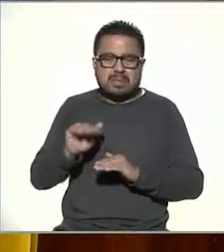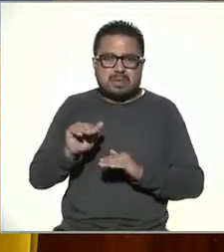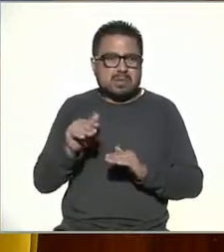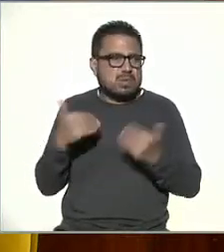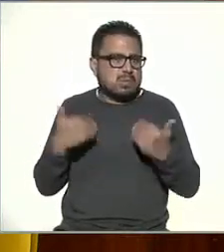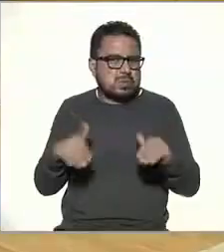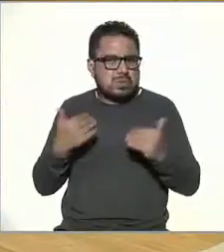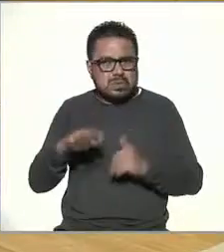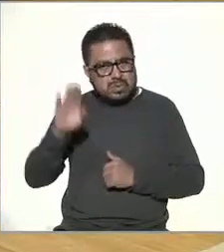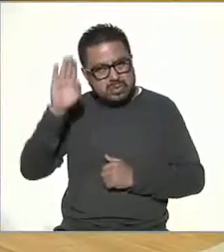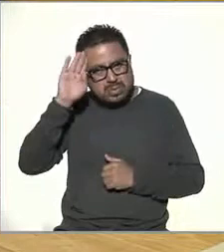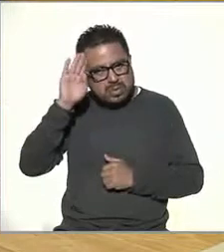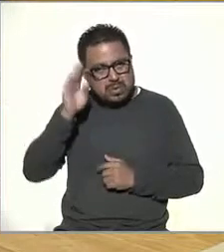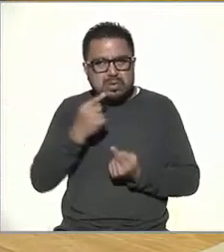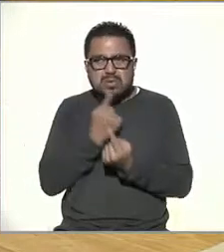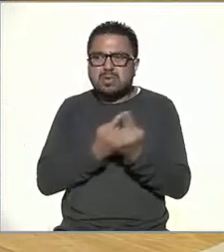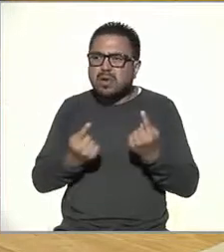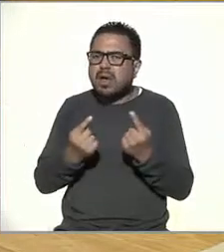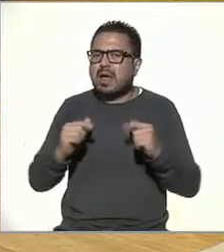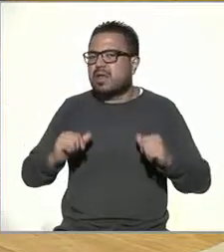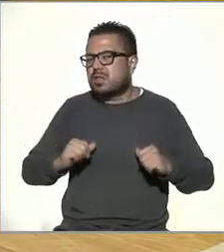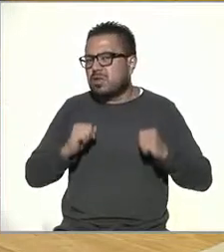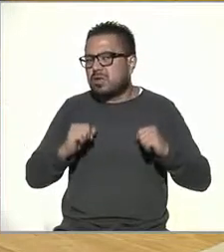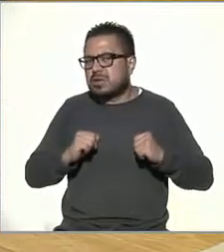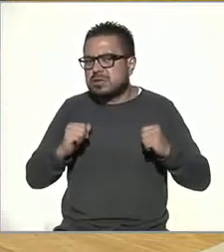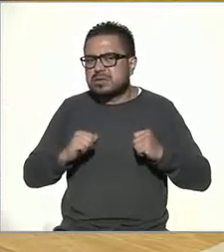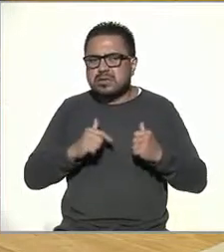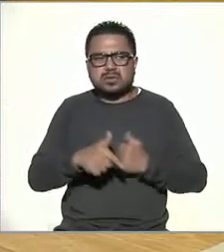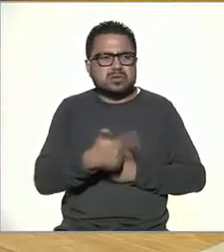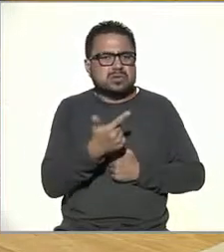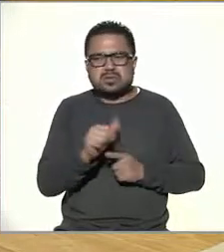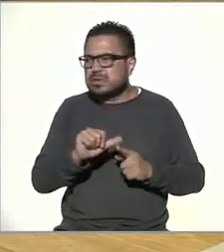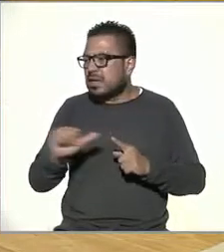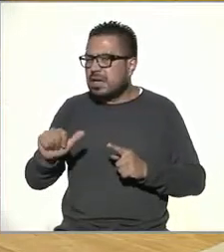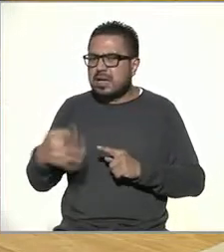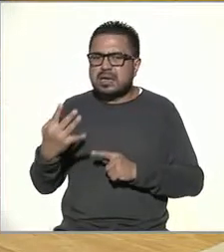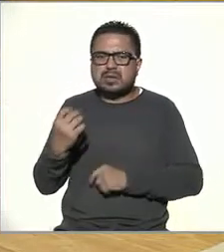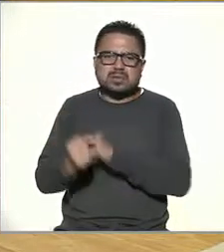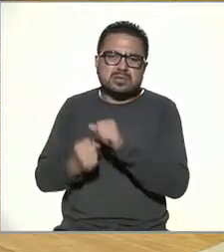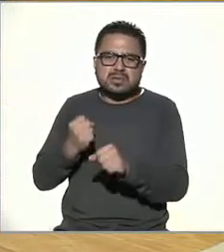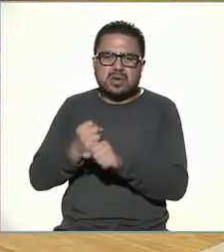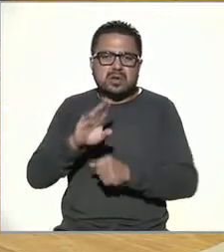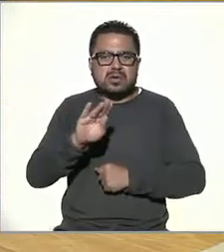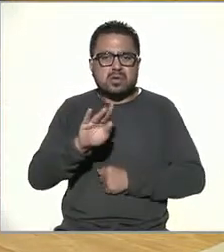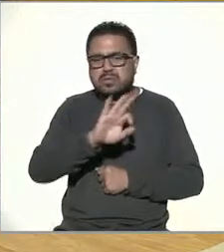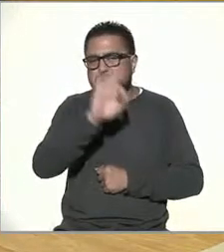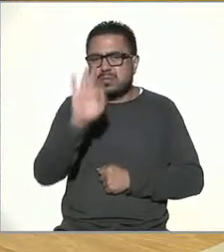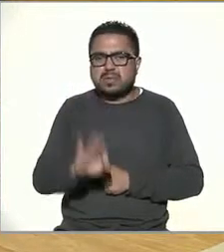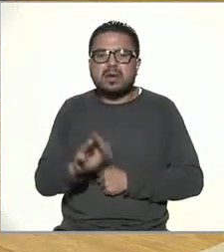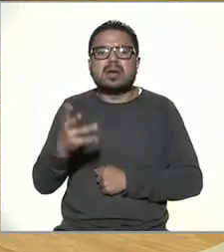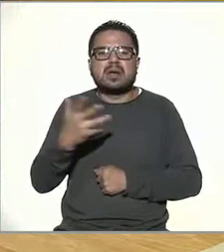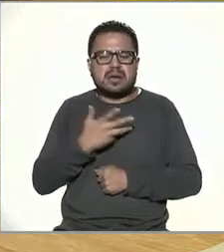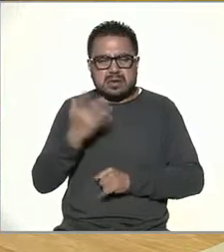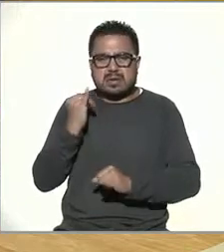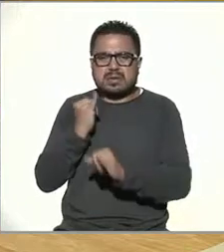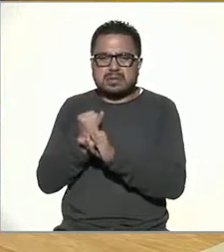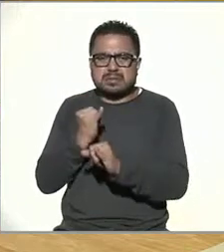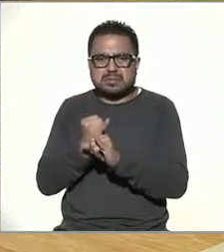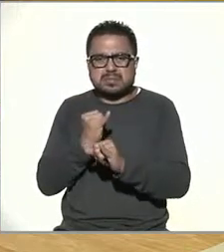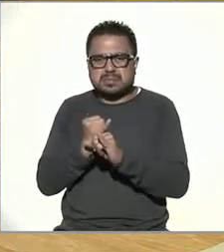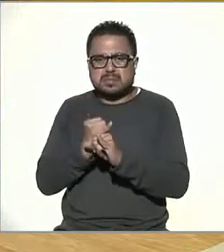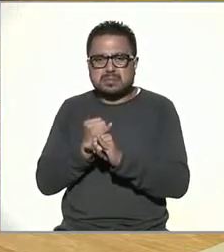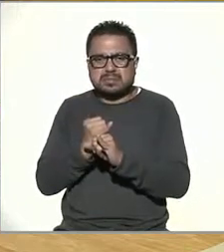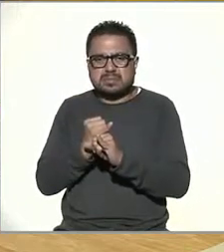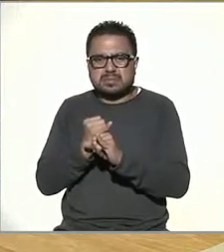un niño un adolescente de 12 a 14 años el 90% tiene es